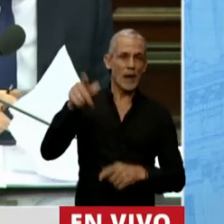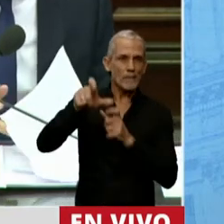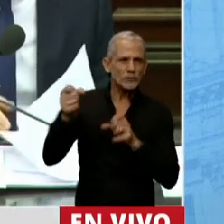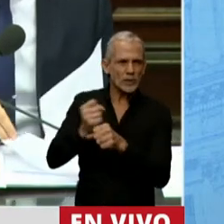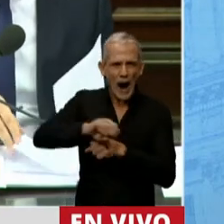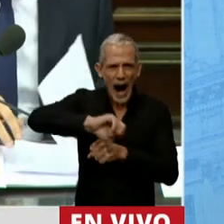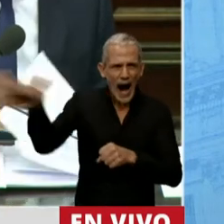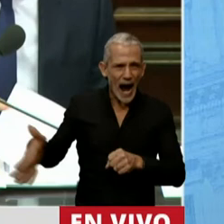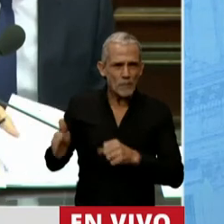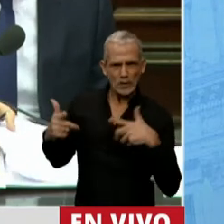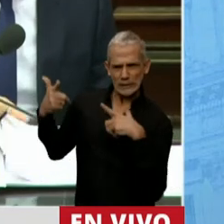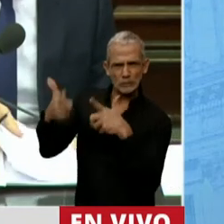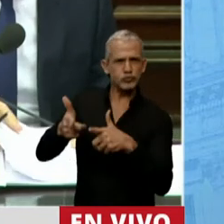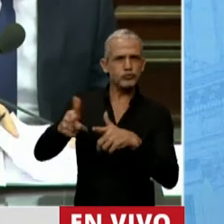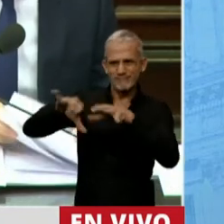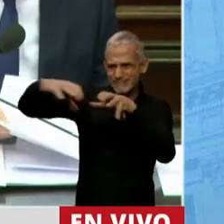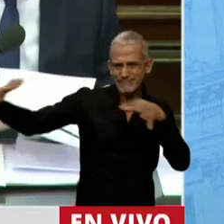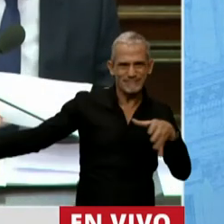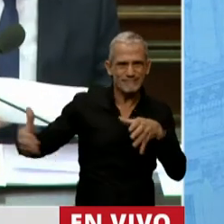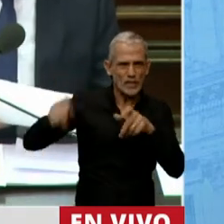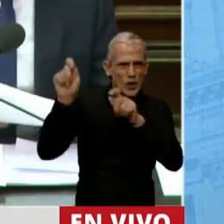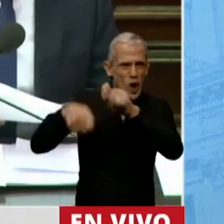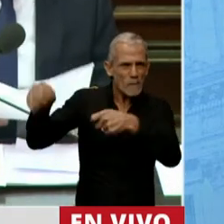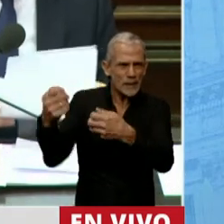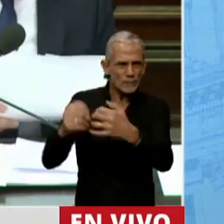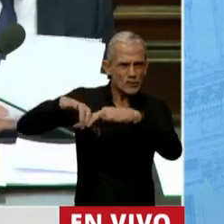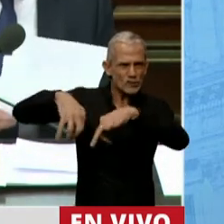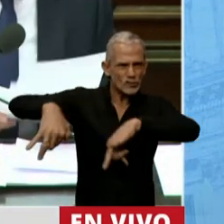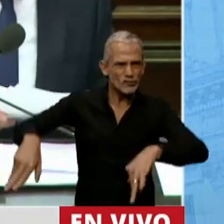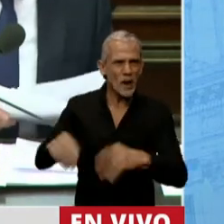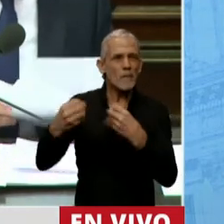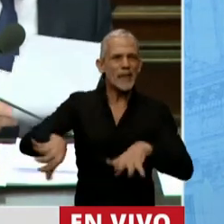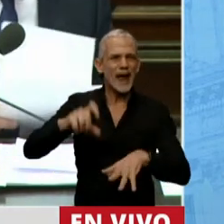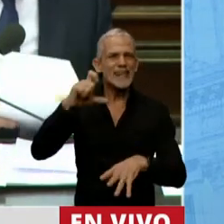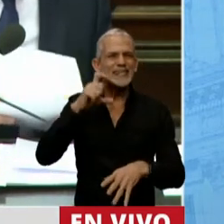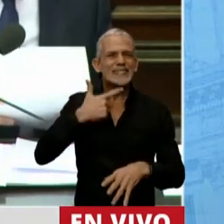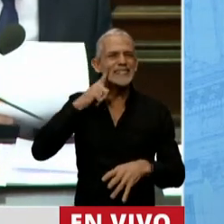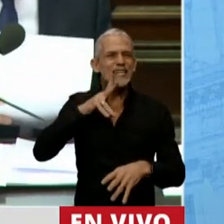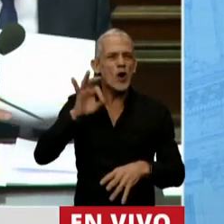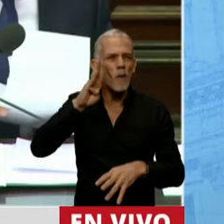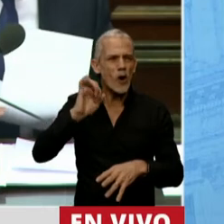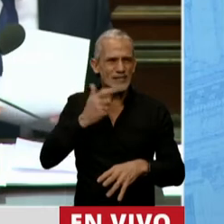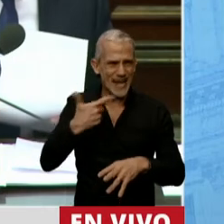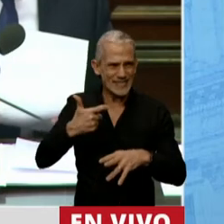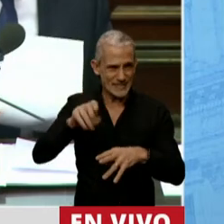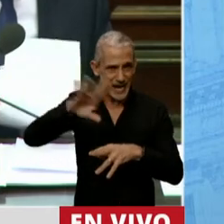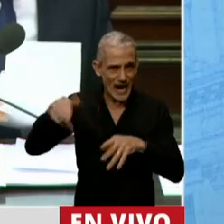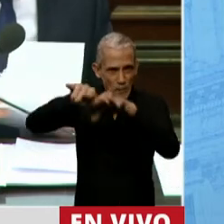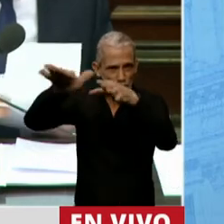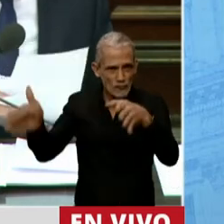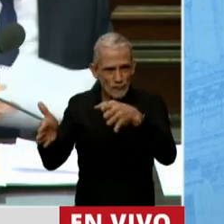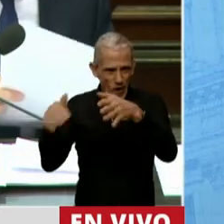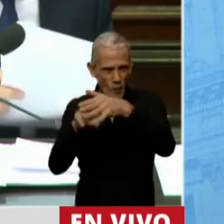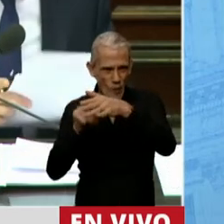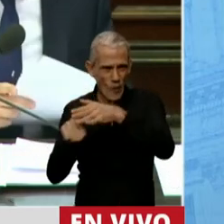se los ataca y se les rompen los hilos bolsas y usted no hace nada. El odio no dialoga, dijo usted. Tiene razón.